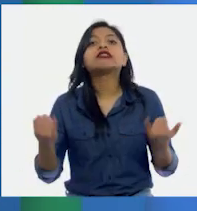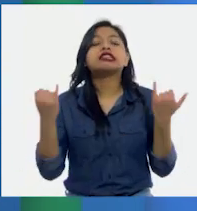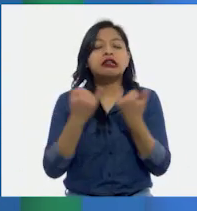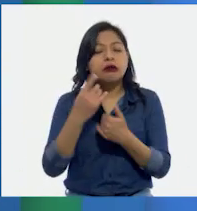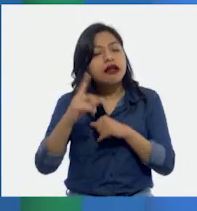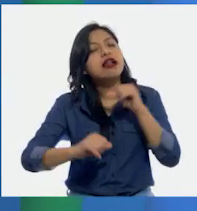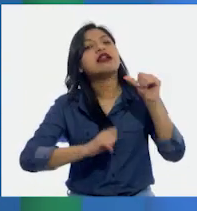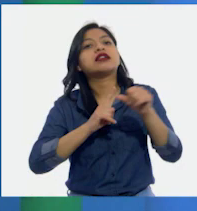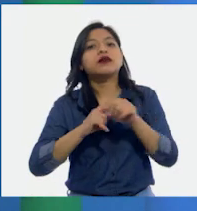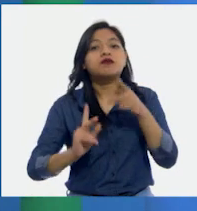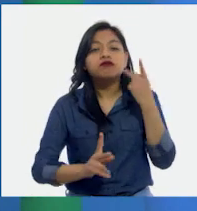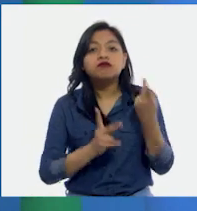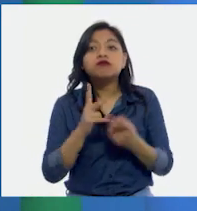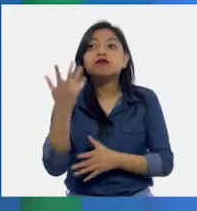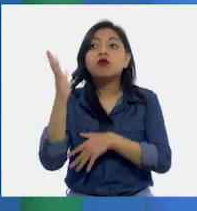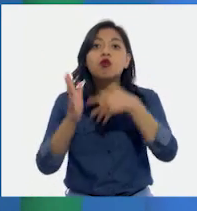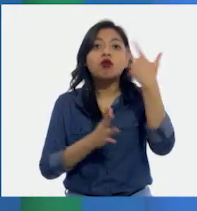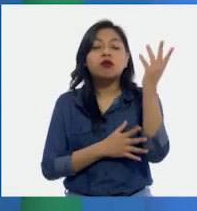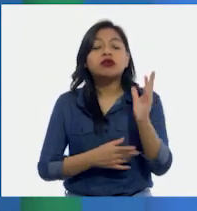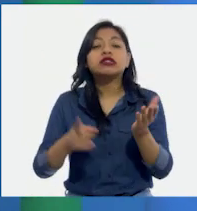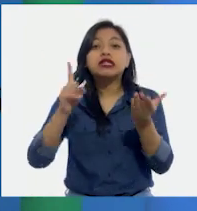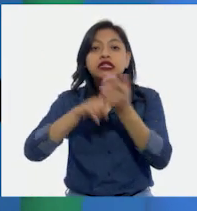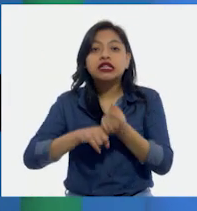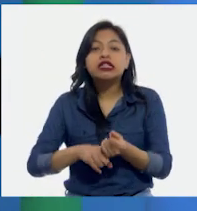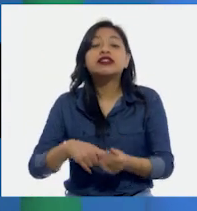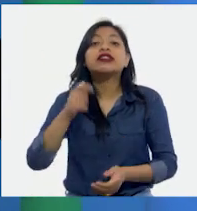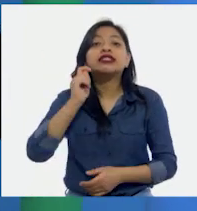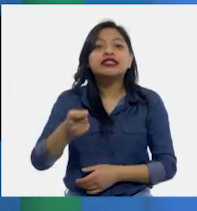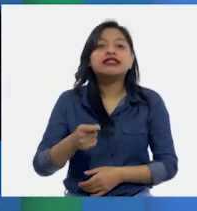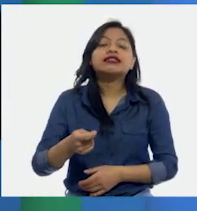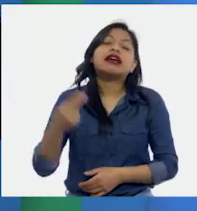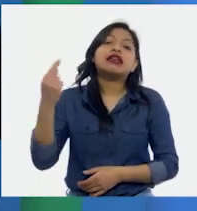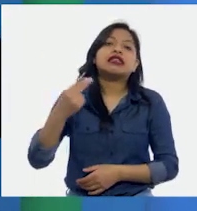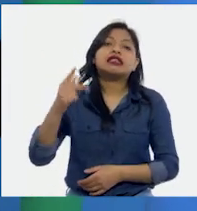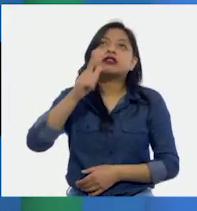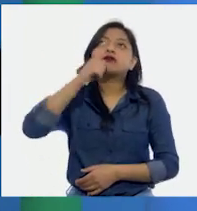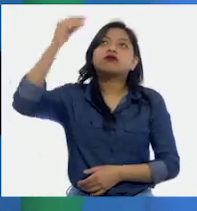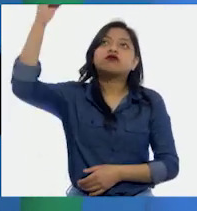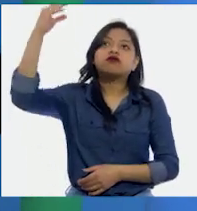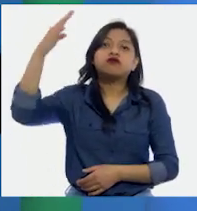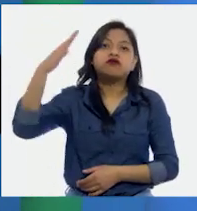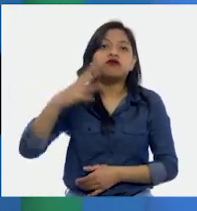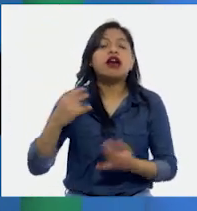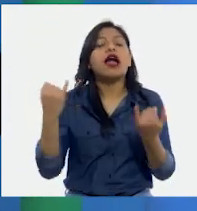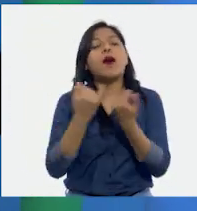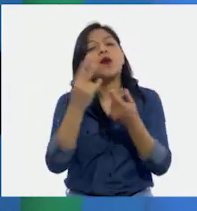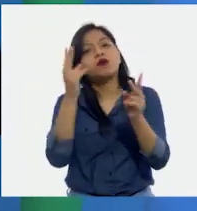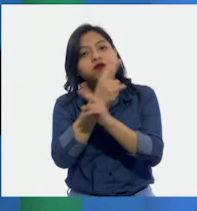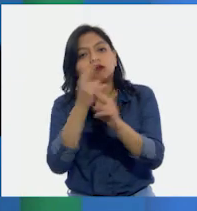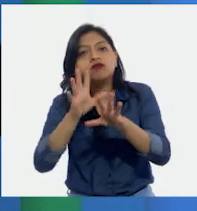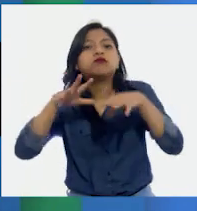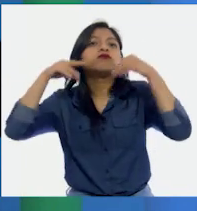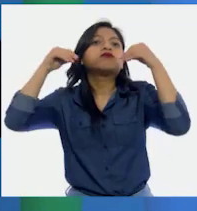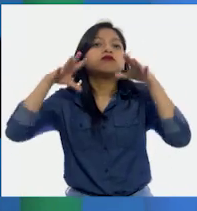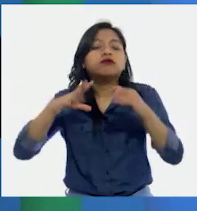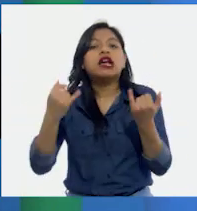el bosque necesitan y utilizan la energía del sol, el aire y el agua para vivir.